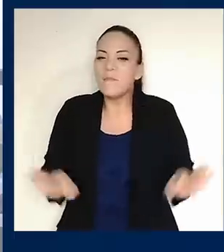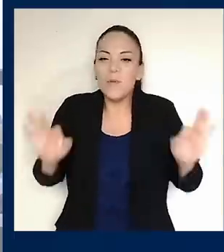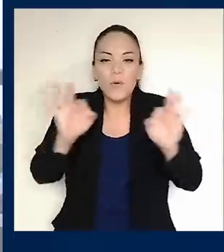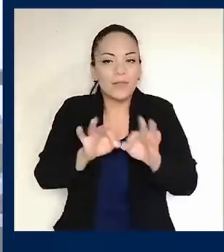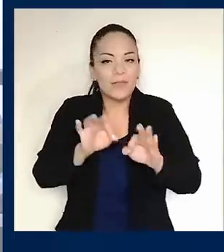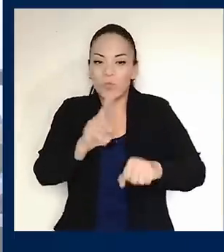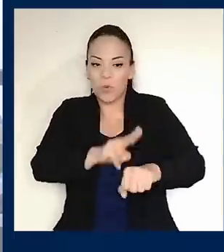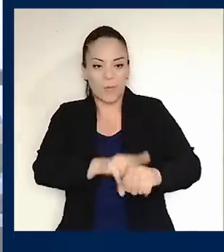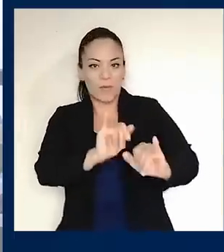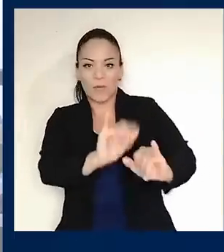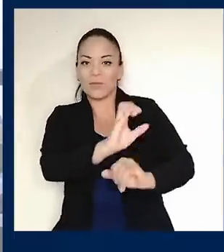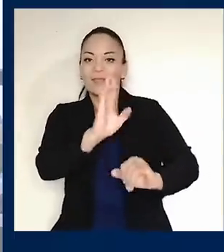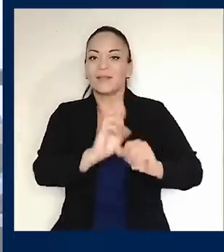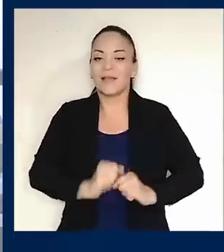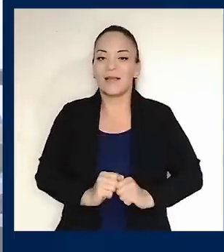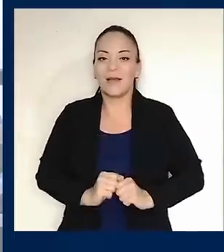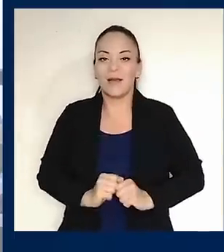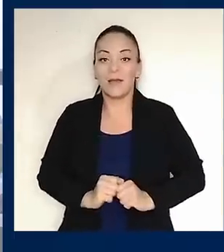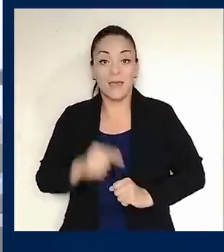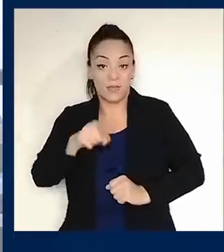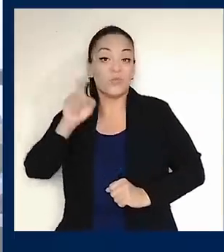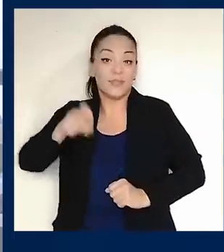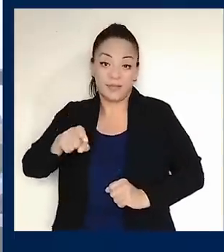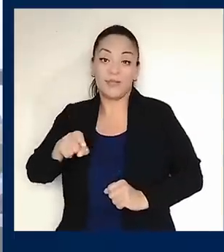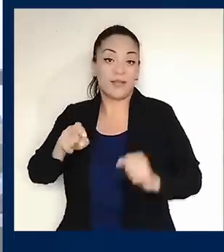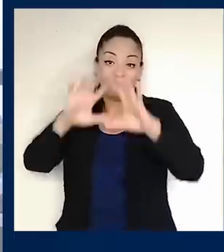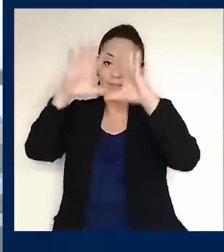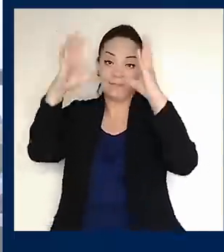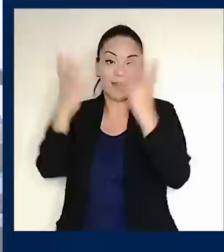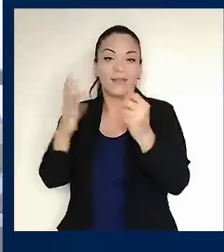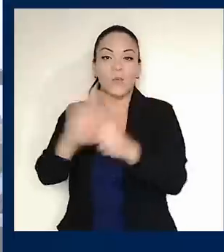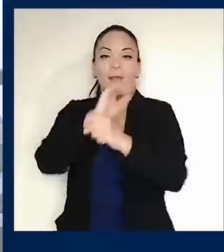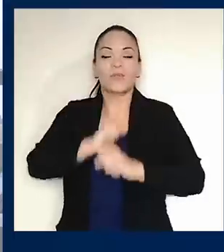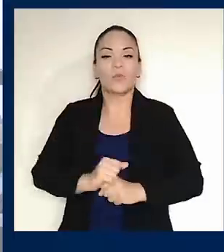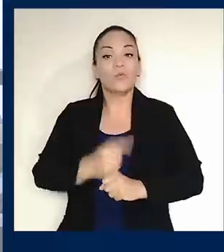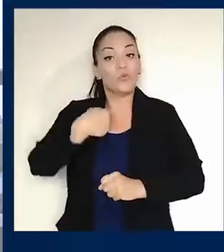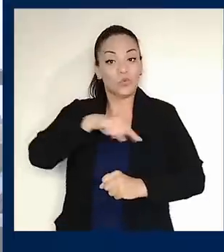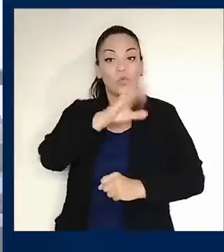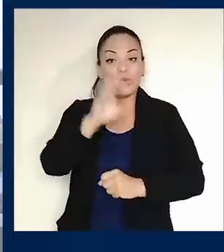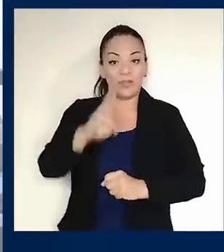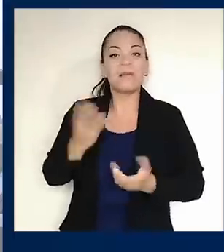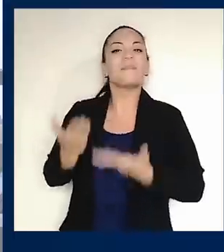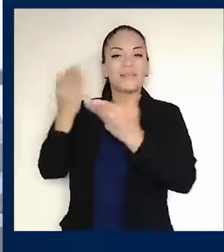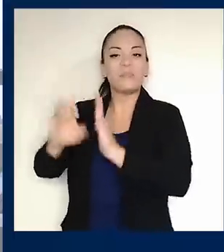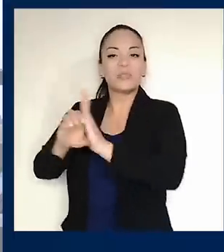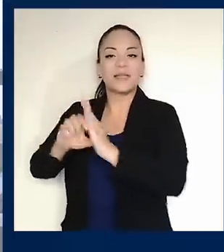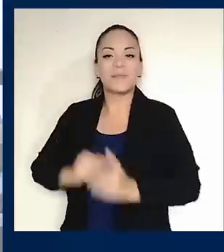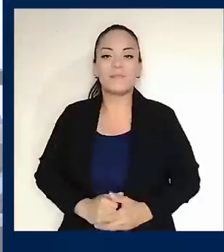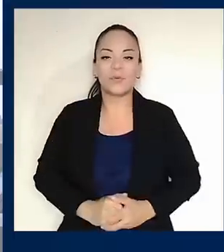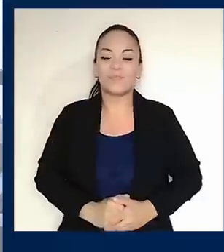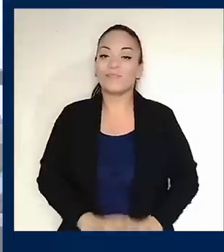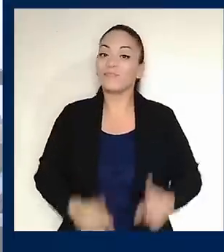nosotros, pero es la necesidad para todo el planeta y ahí somos un referente. Por